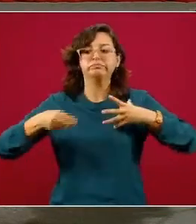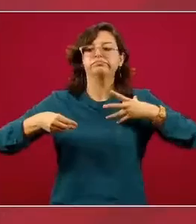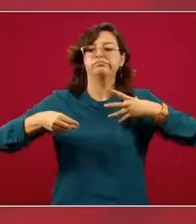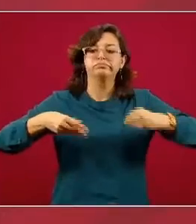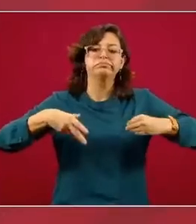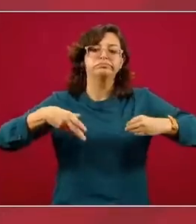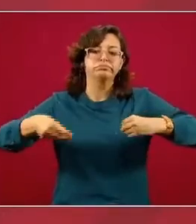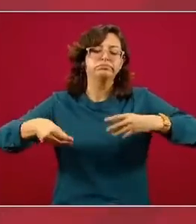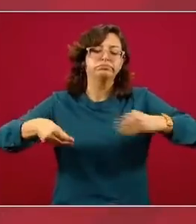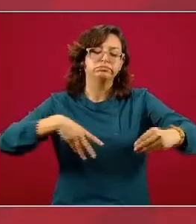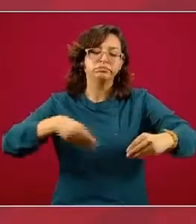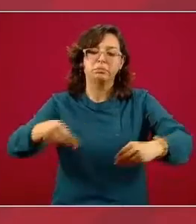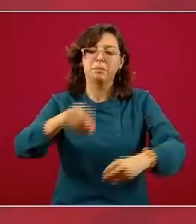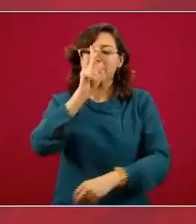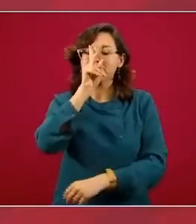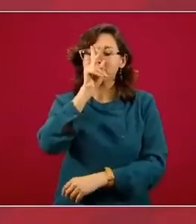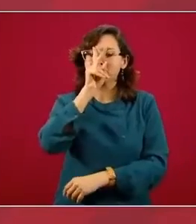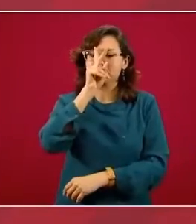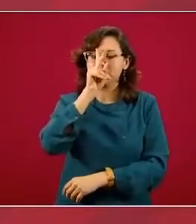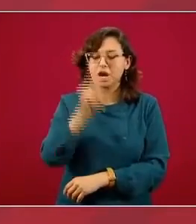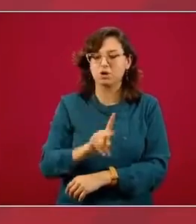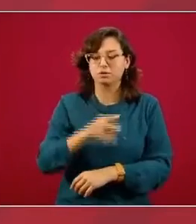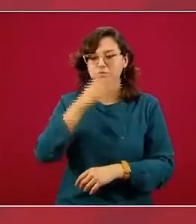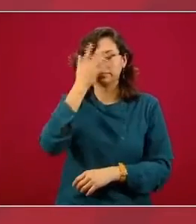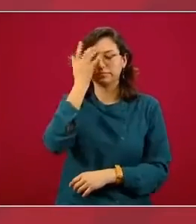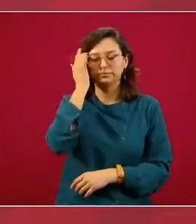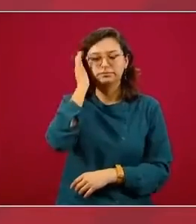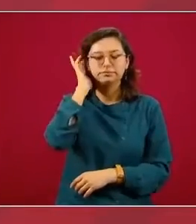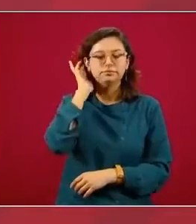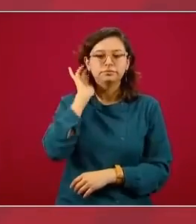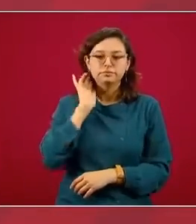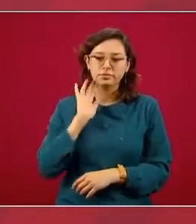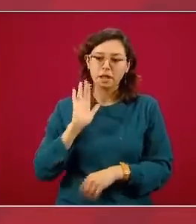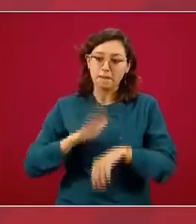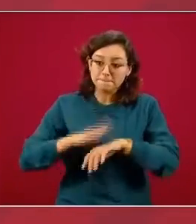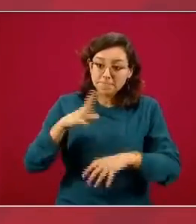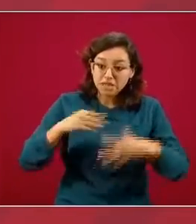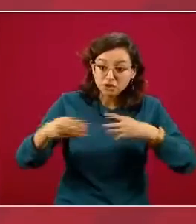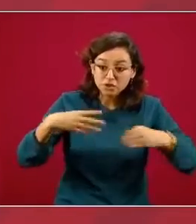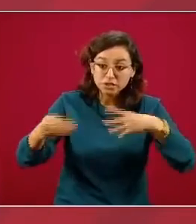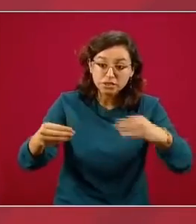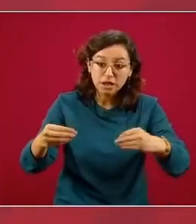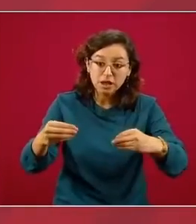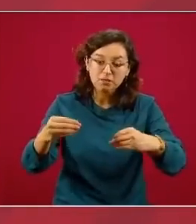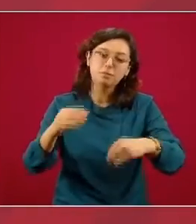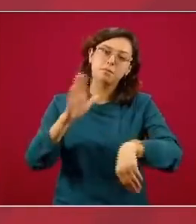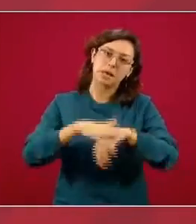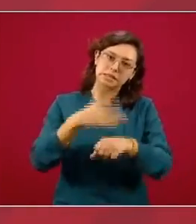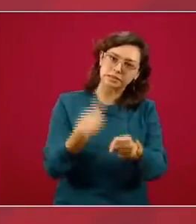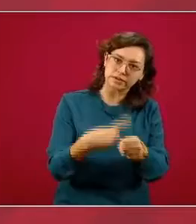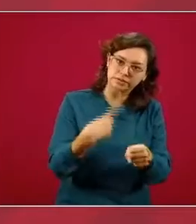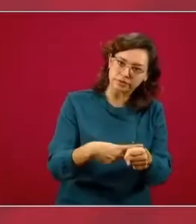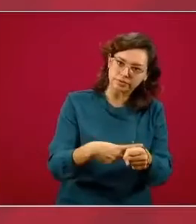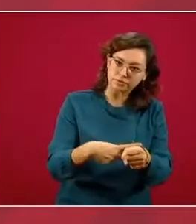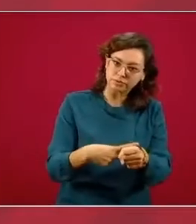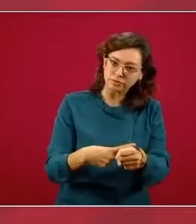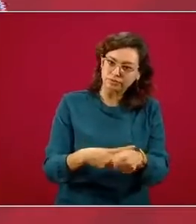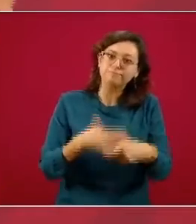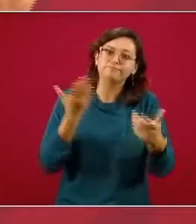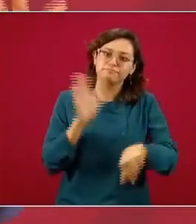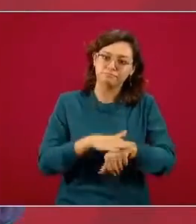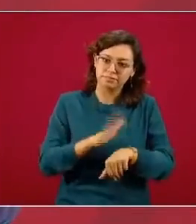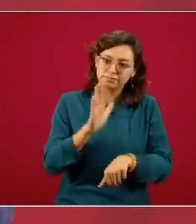se tengan los contagios si ocurren más contagios van a ocurrir más casos si ocurren más casos